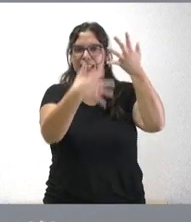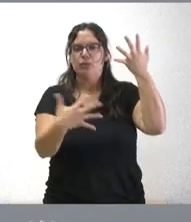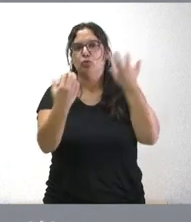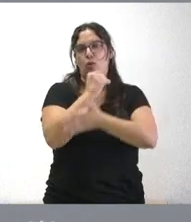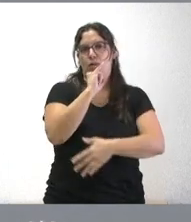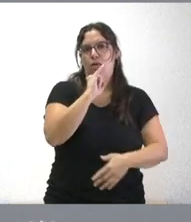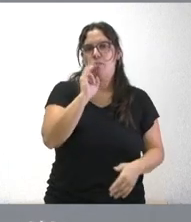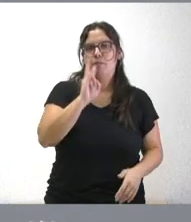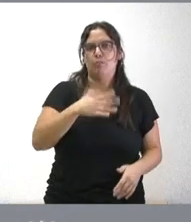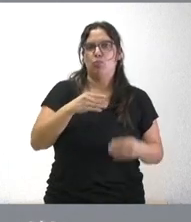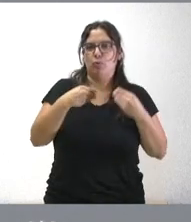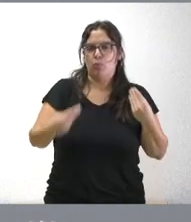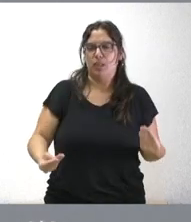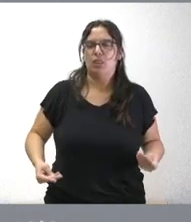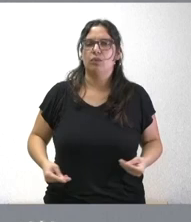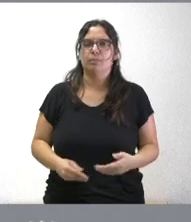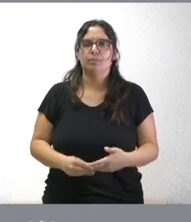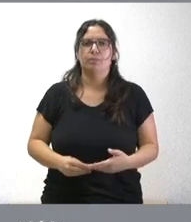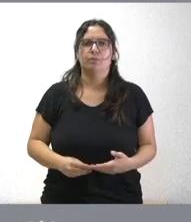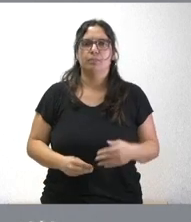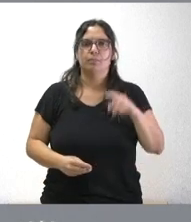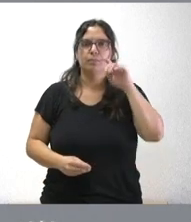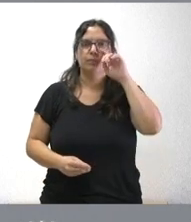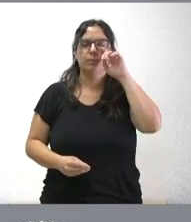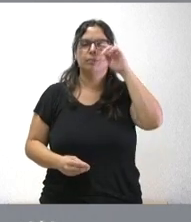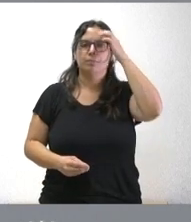de bueno pues de todo tipo de